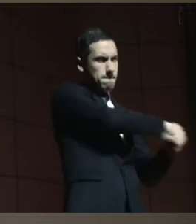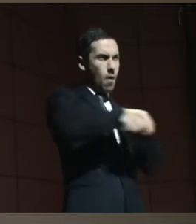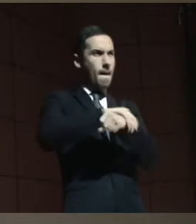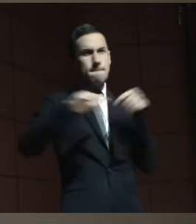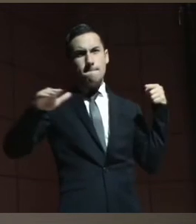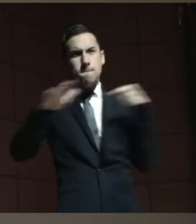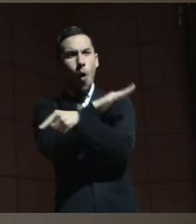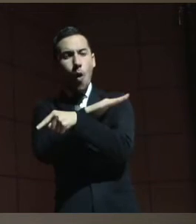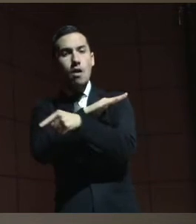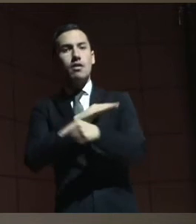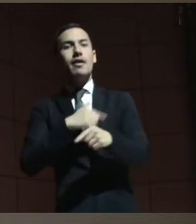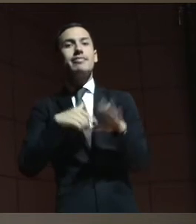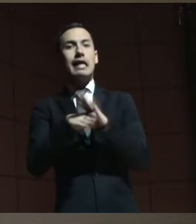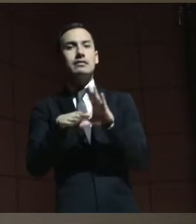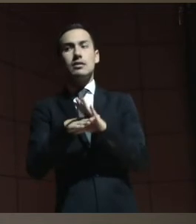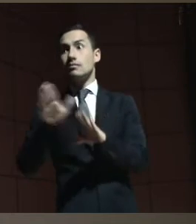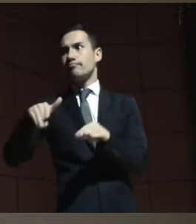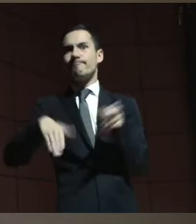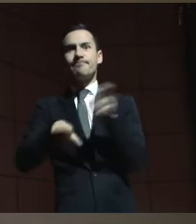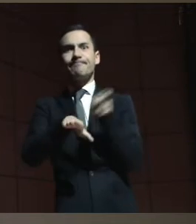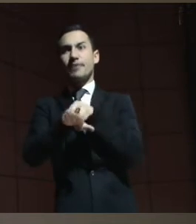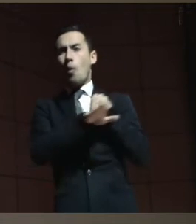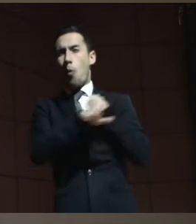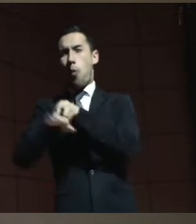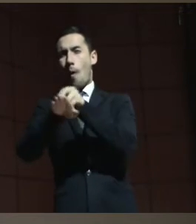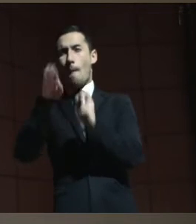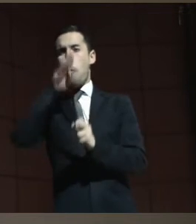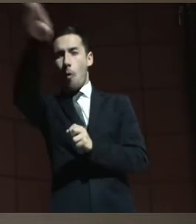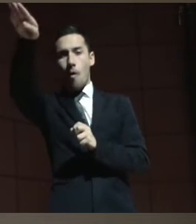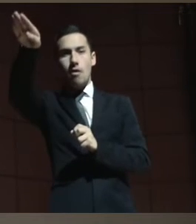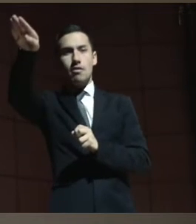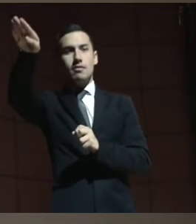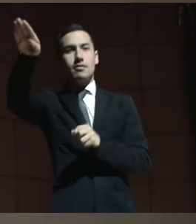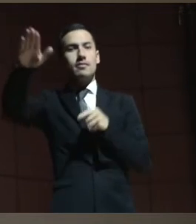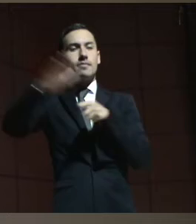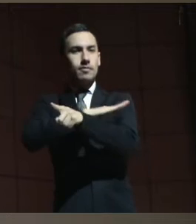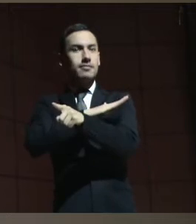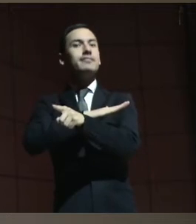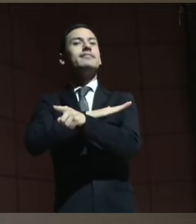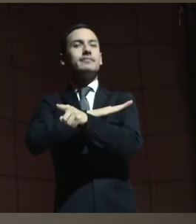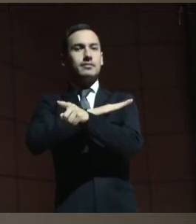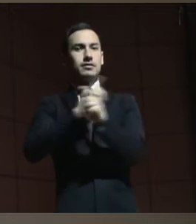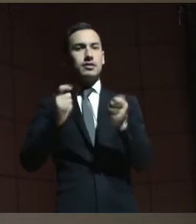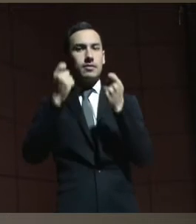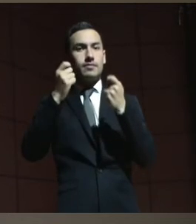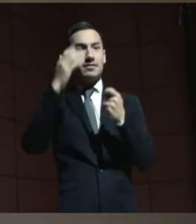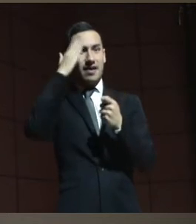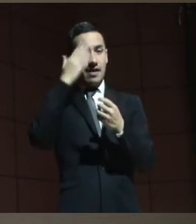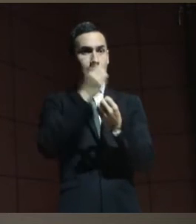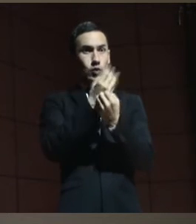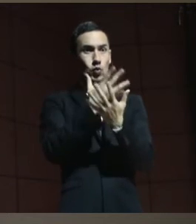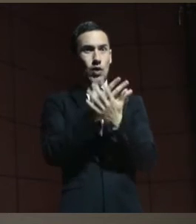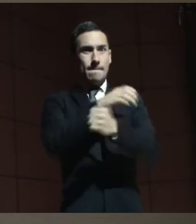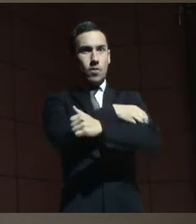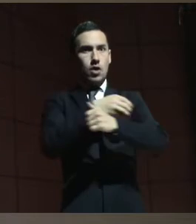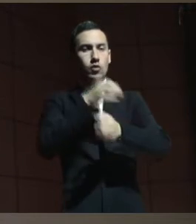no tenía ninguna estructura, que después sí tuve, que representaba la estructura del Poder Judicial.